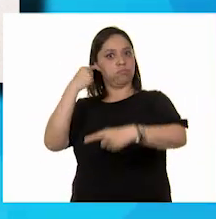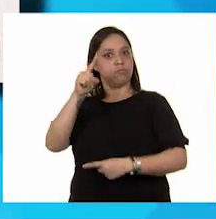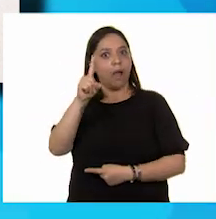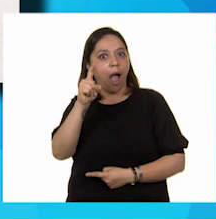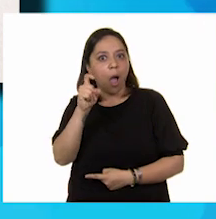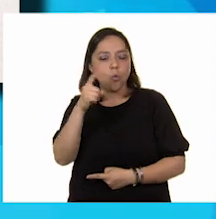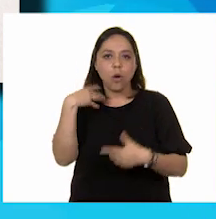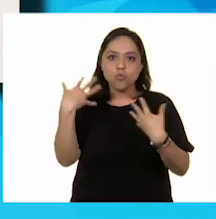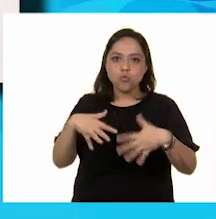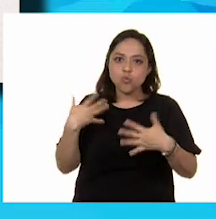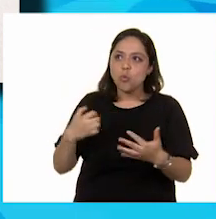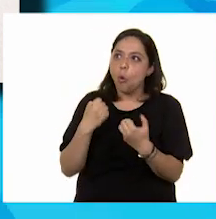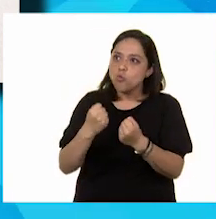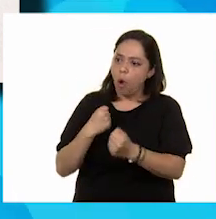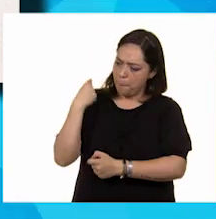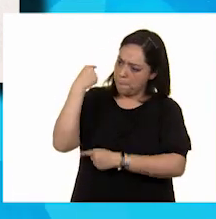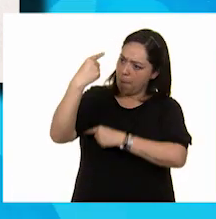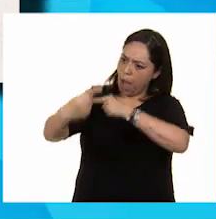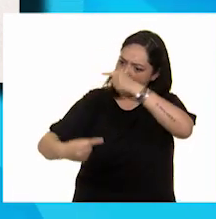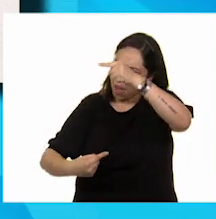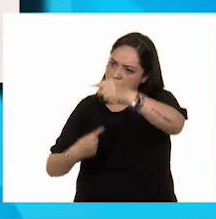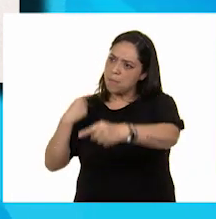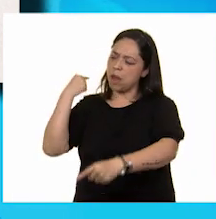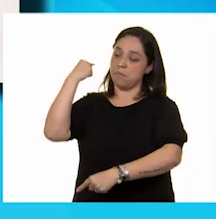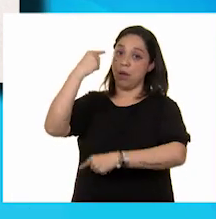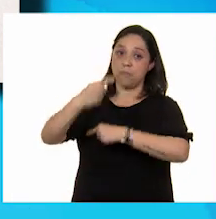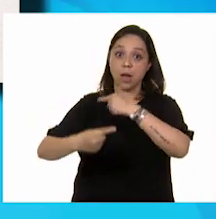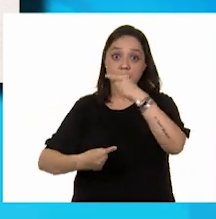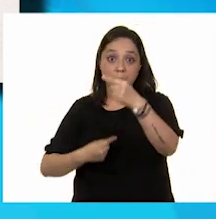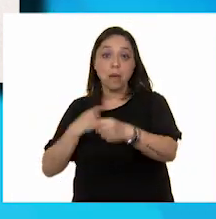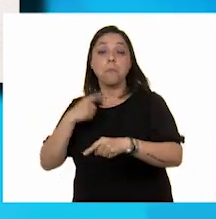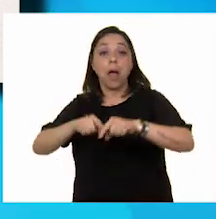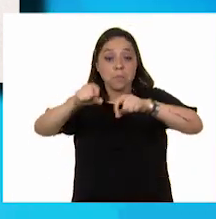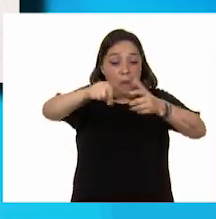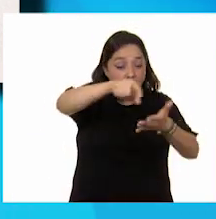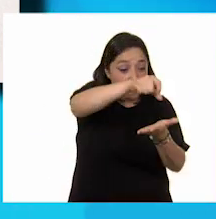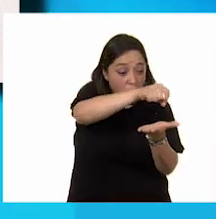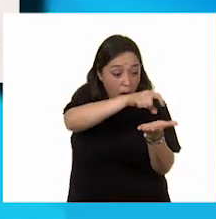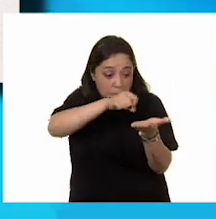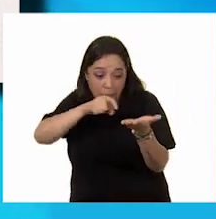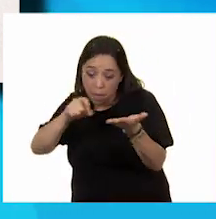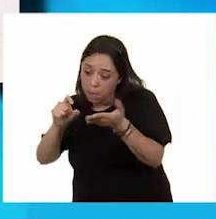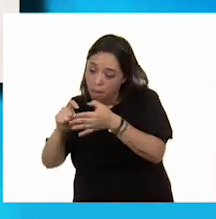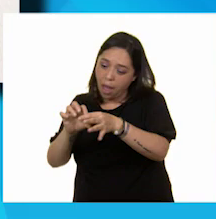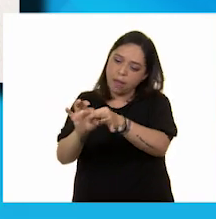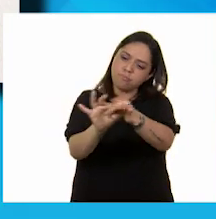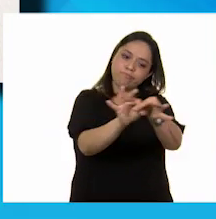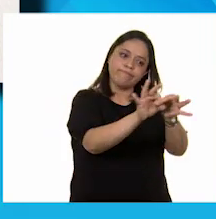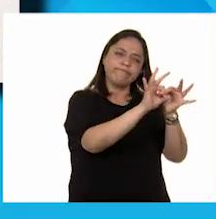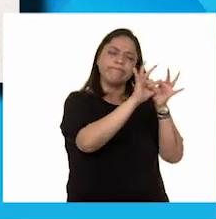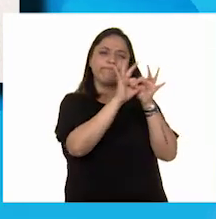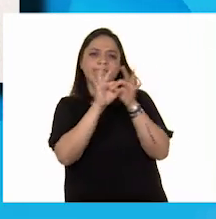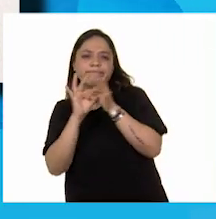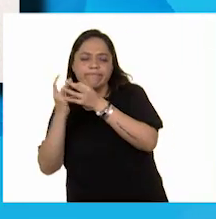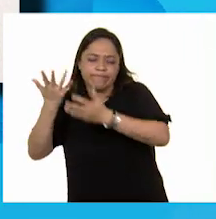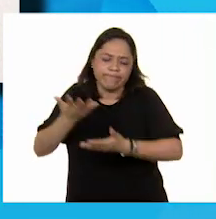fuerza. Sí, muchas gotitas unidas entre sí avanzaban firmemente, movían